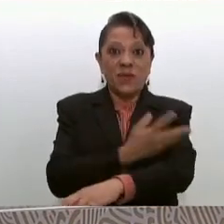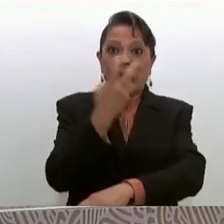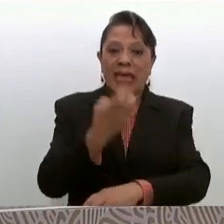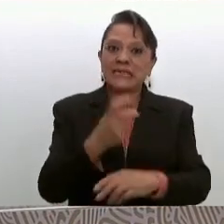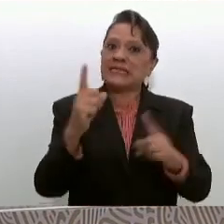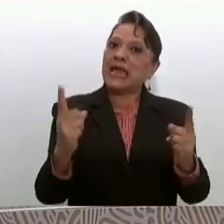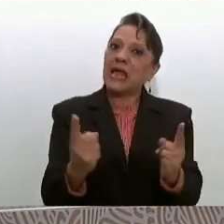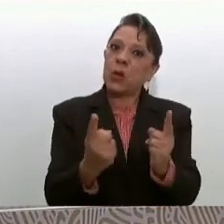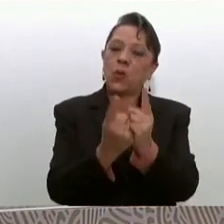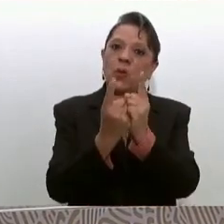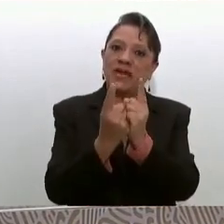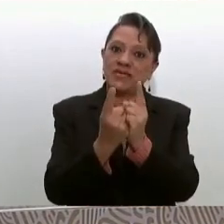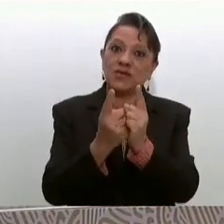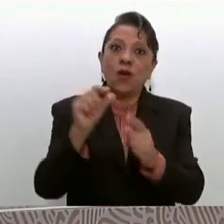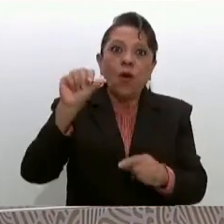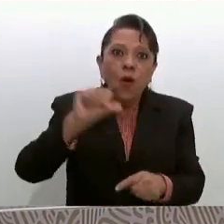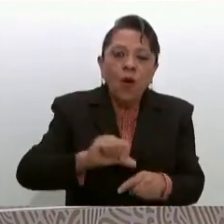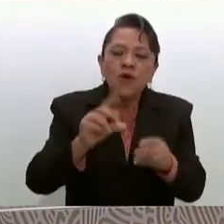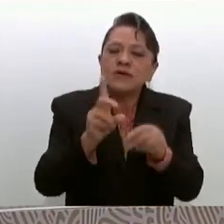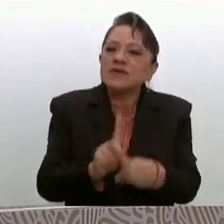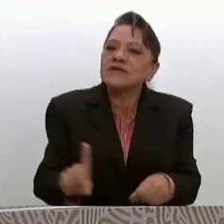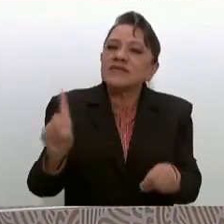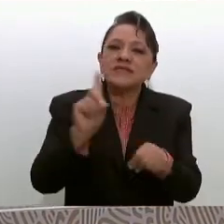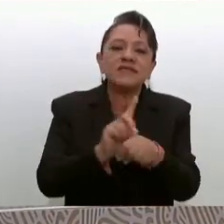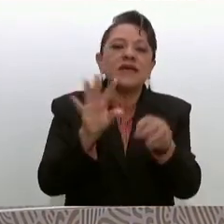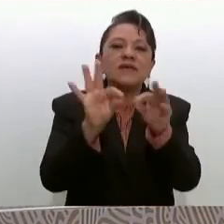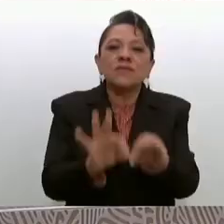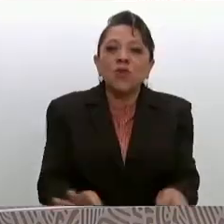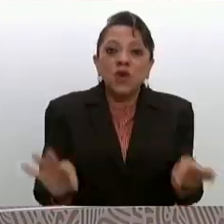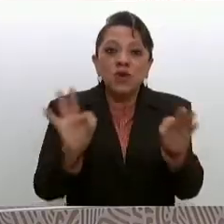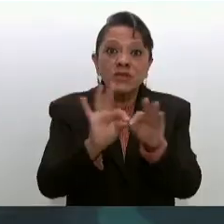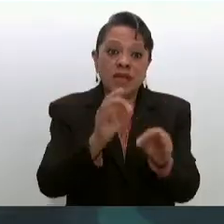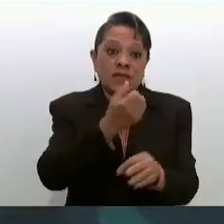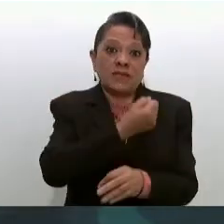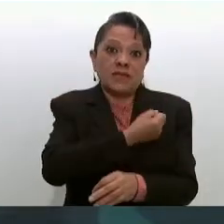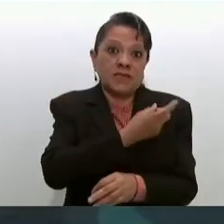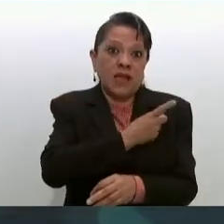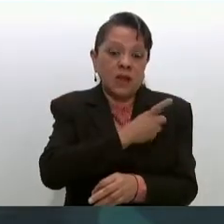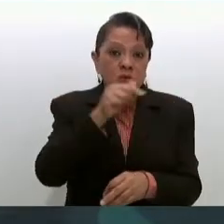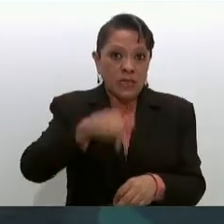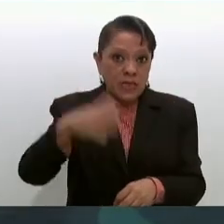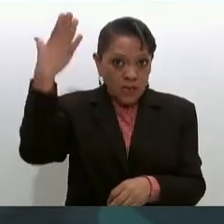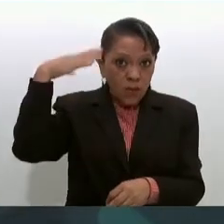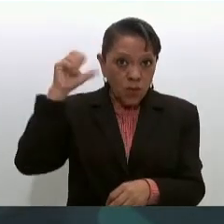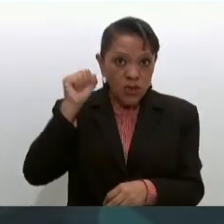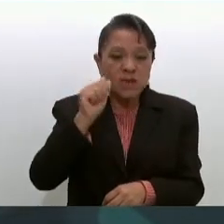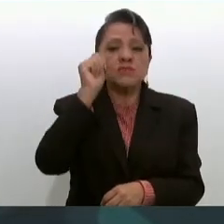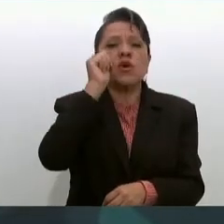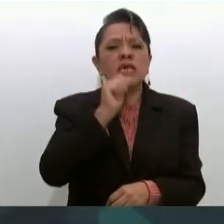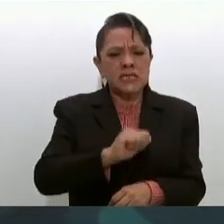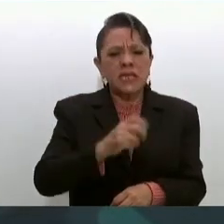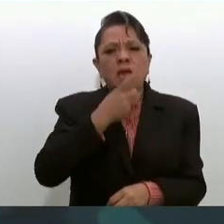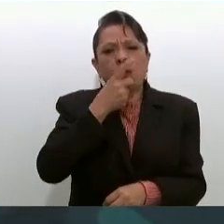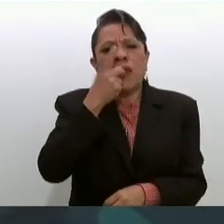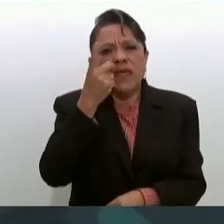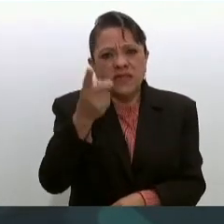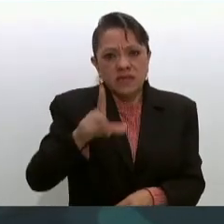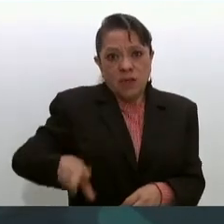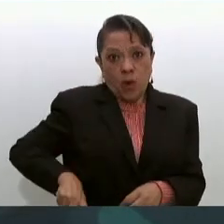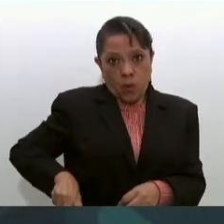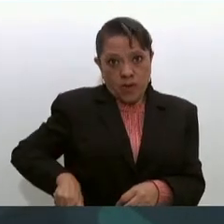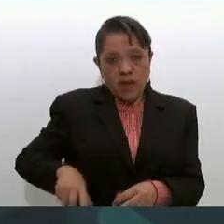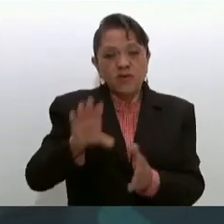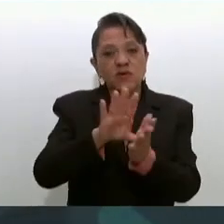este encuentro. Hoy es un día importante para la salud en Morelos. Pues como siempre lo expresado el gobernador